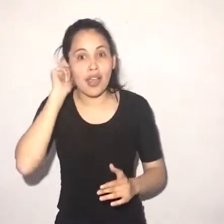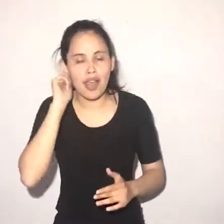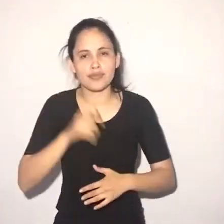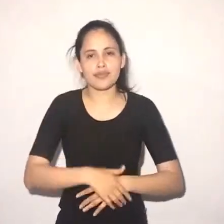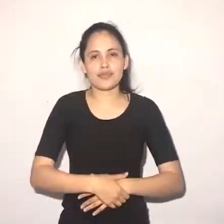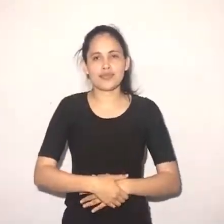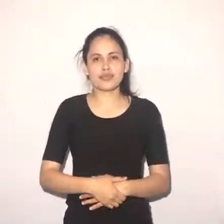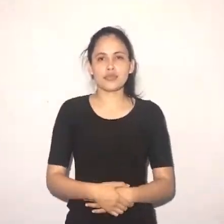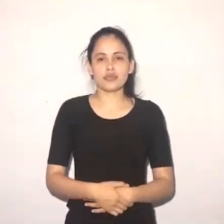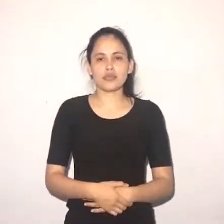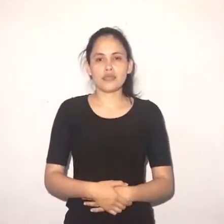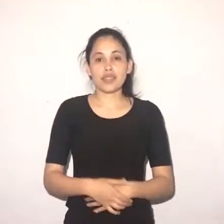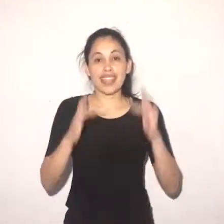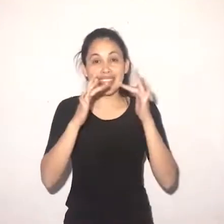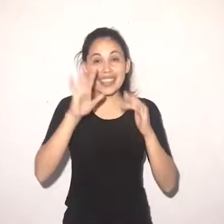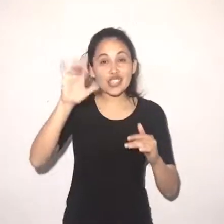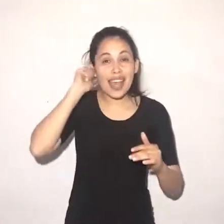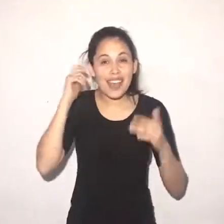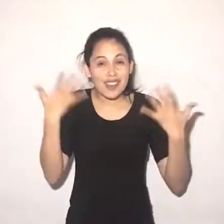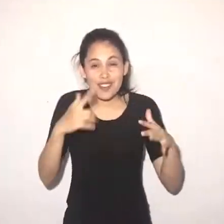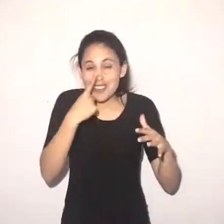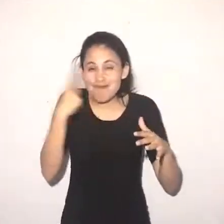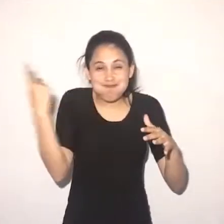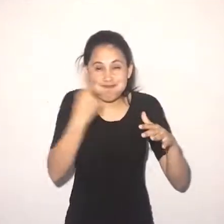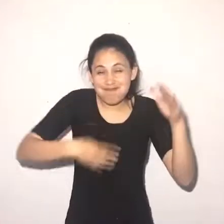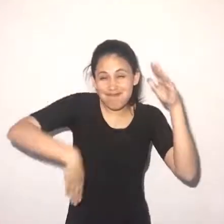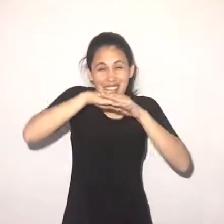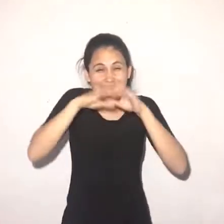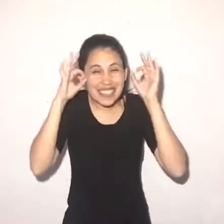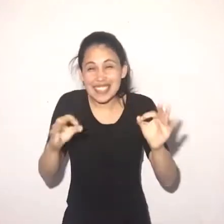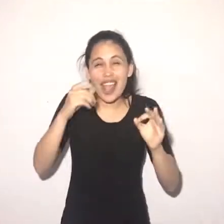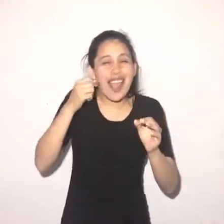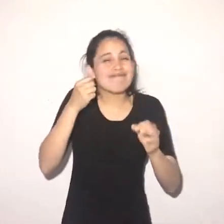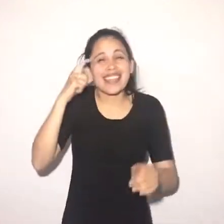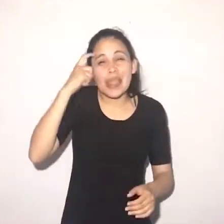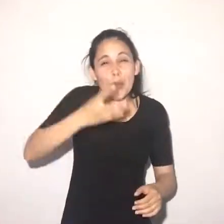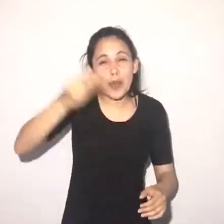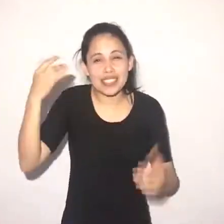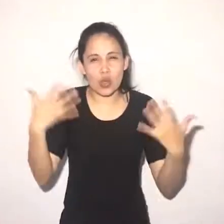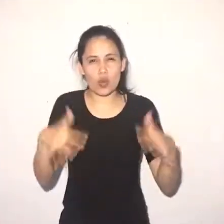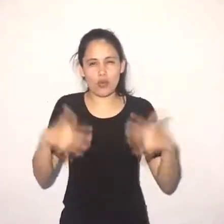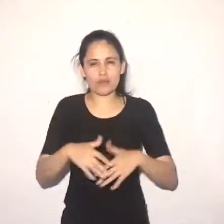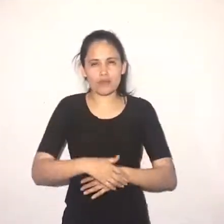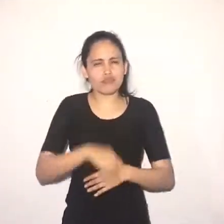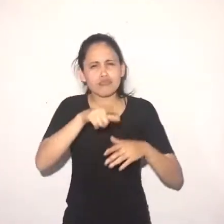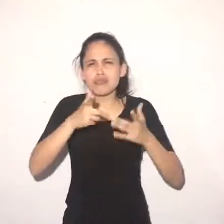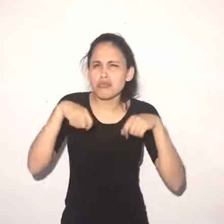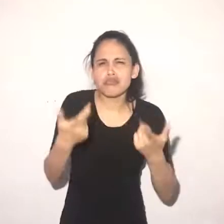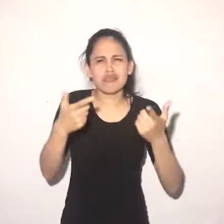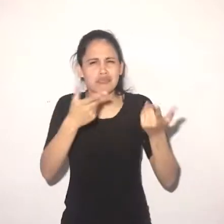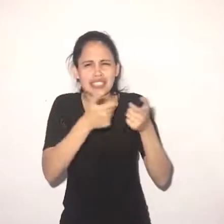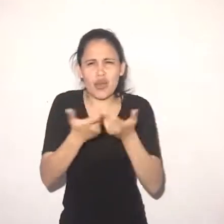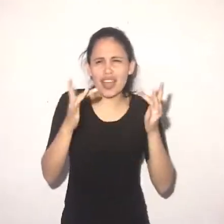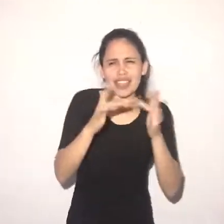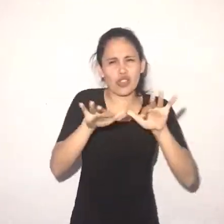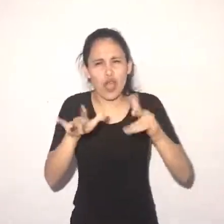tecnología. El 5G viene a aumentar hasta 10 veces la velocidad de internet y permitir que más dispositivos estén